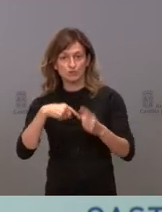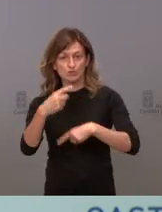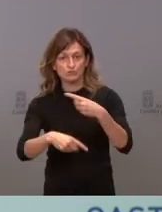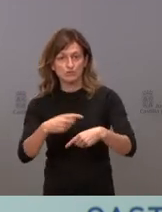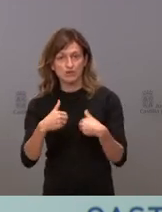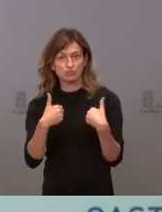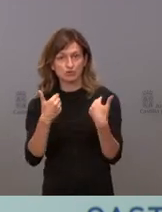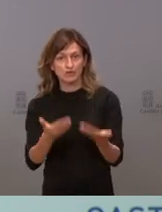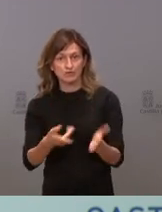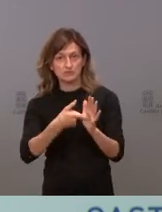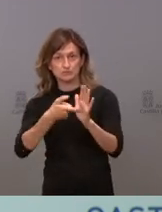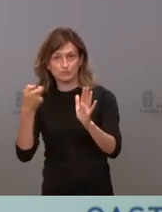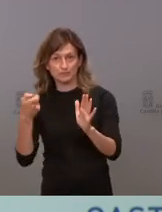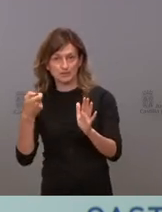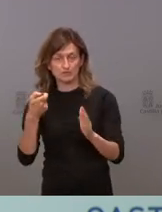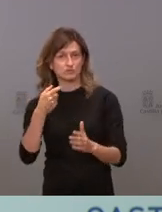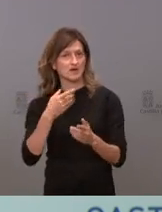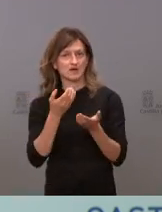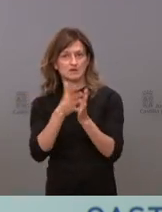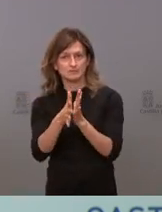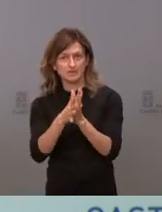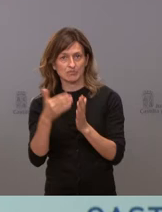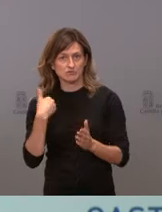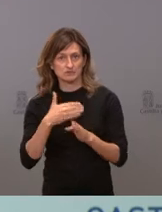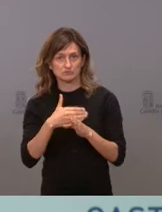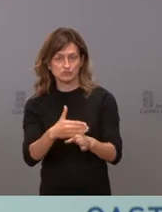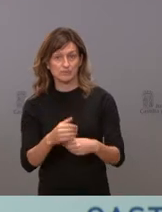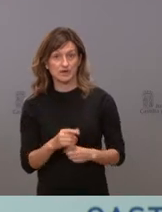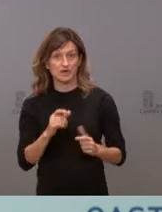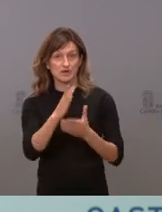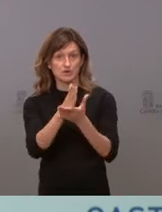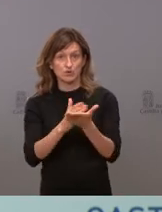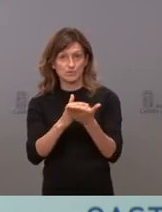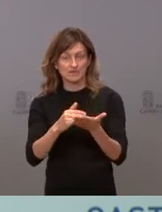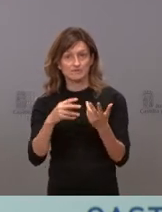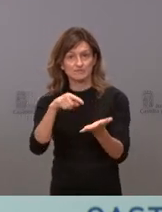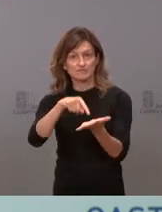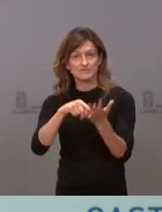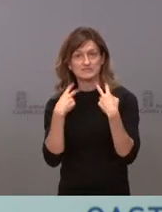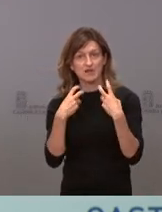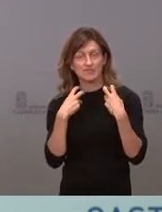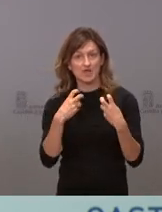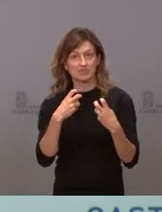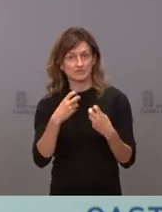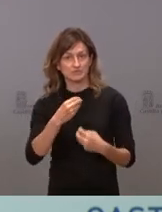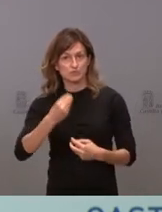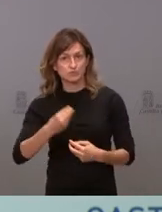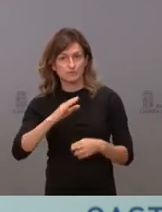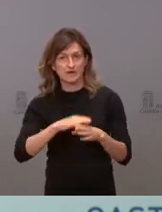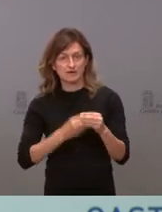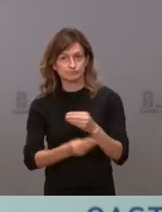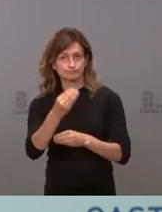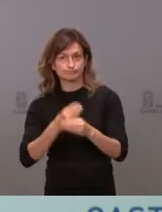donaciones. Esto se ha comentado sobradamente. Somos una de las comunidades con una fiscalidad más favorable para la natalidad,